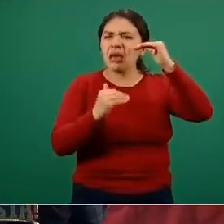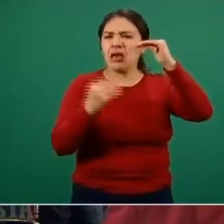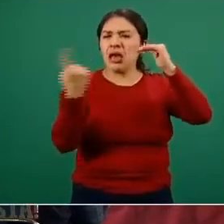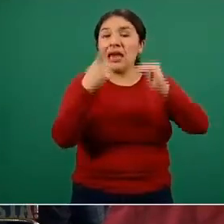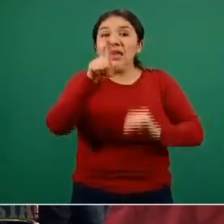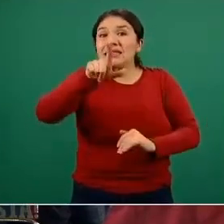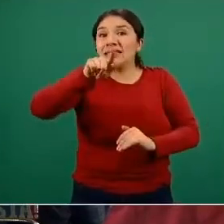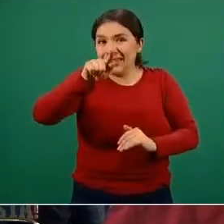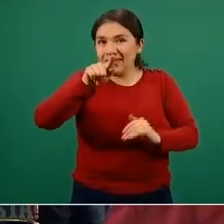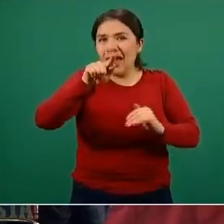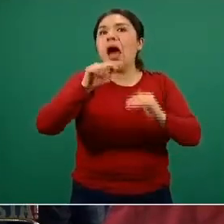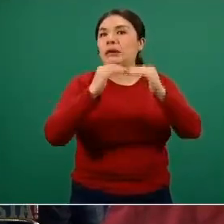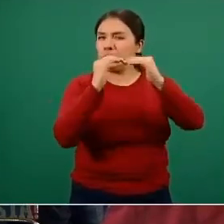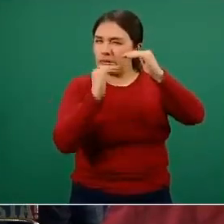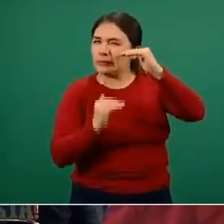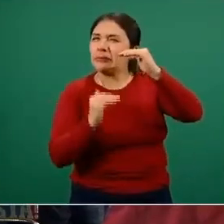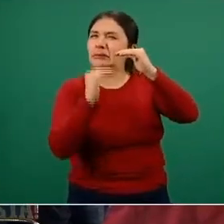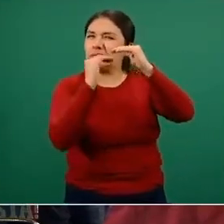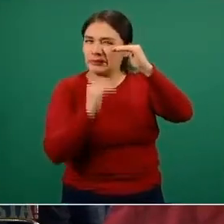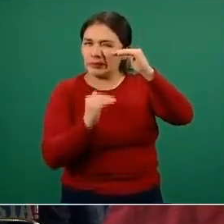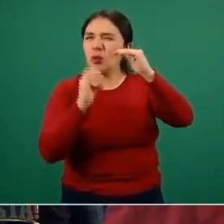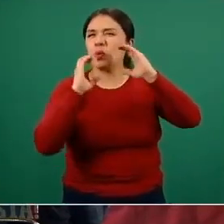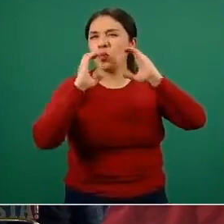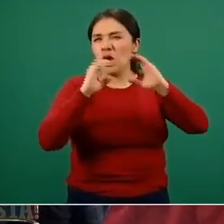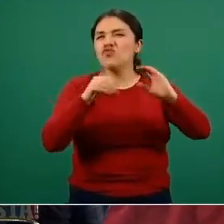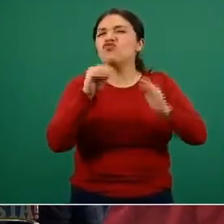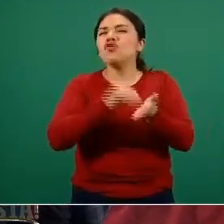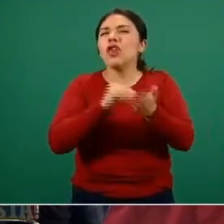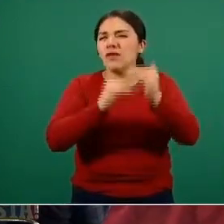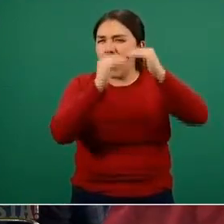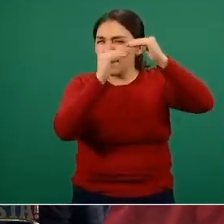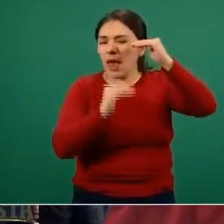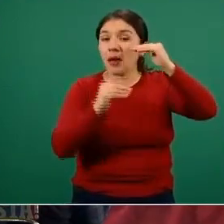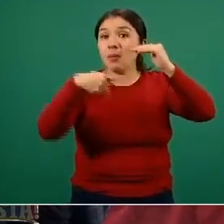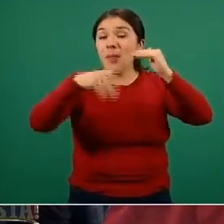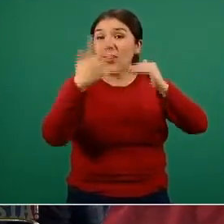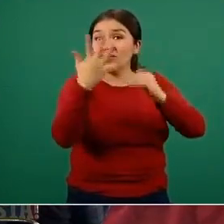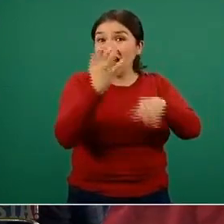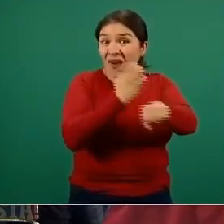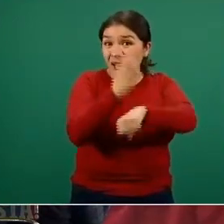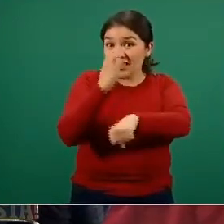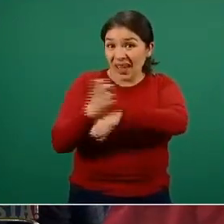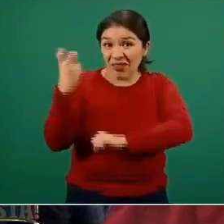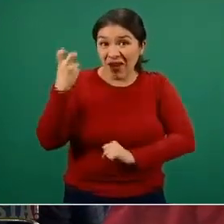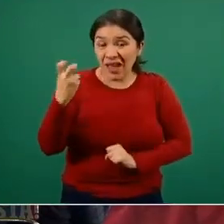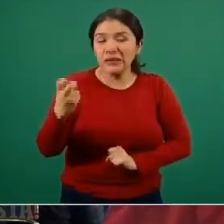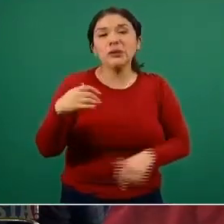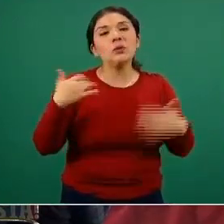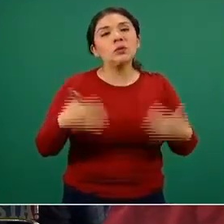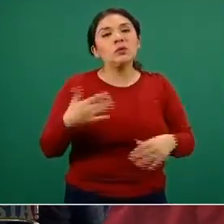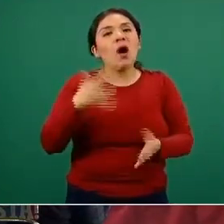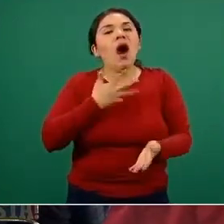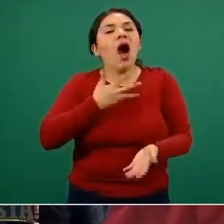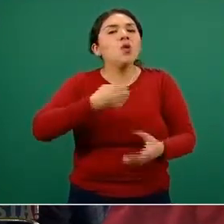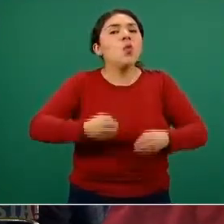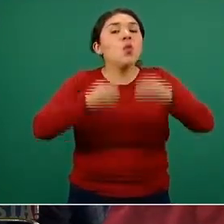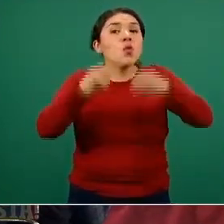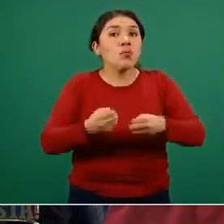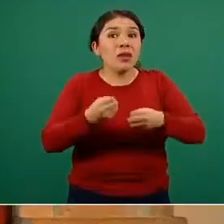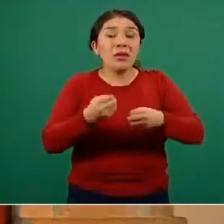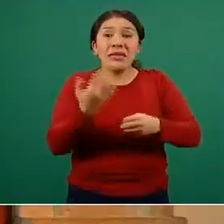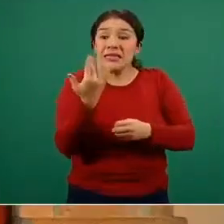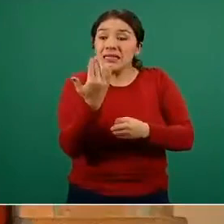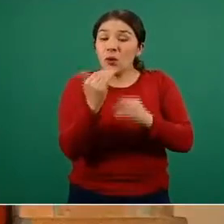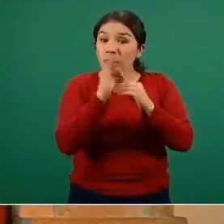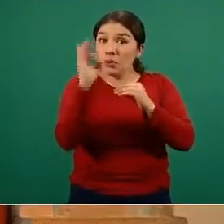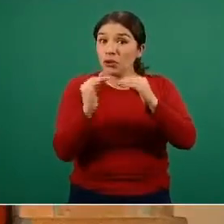este nivel de alerta o de seguridad, estas entidades están en una ocupación que al superar